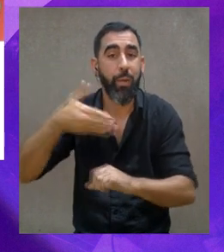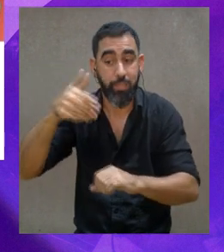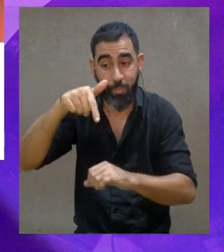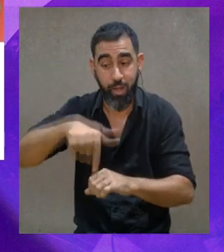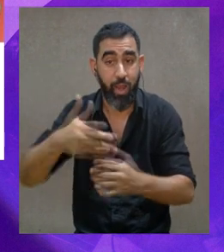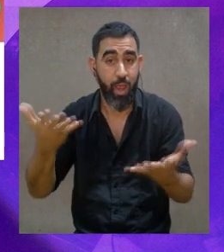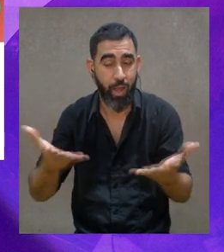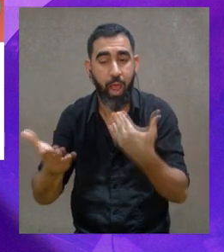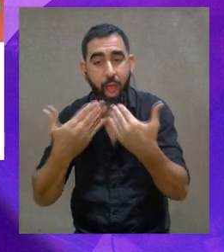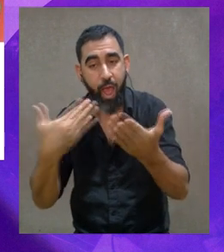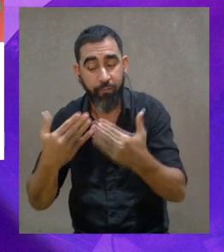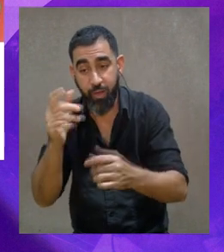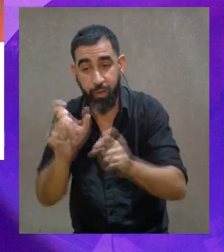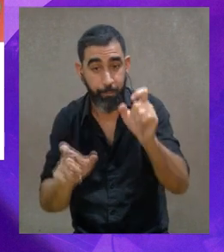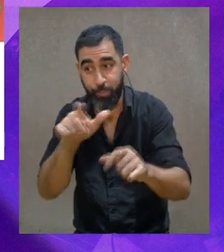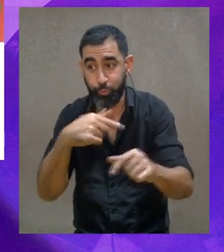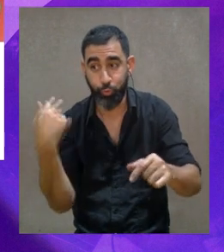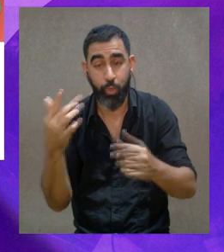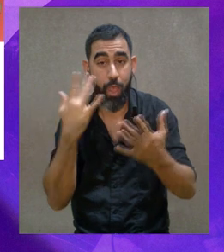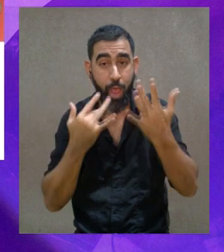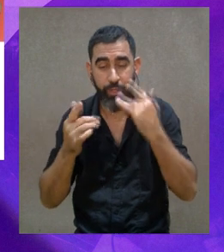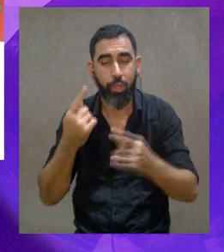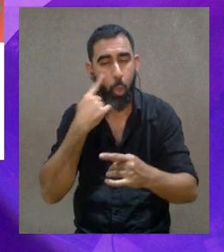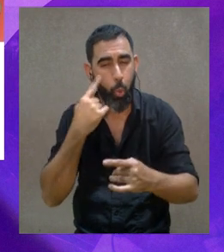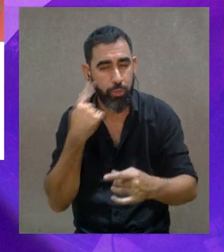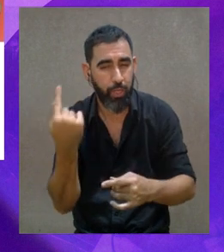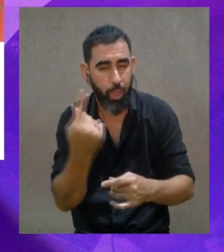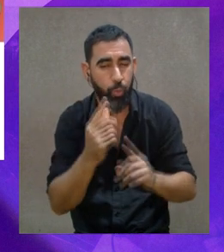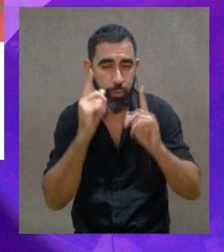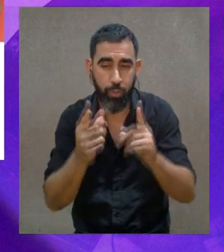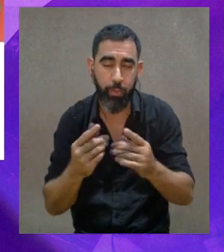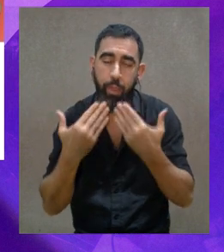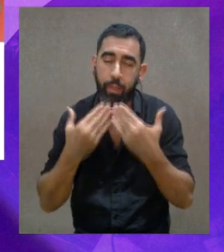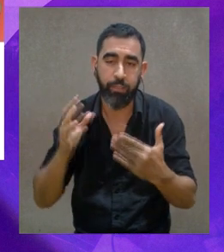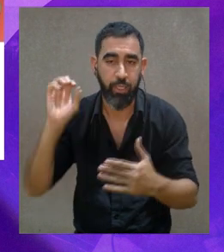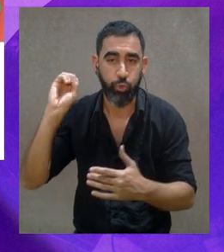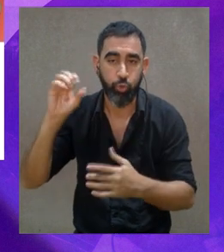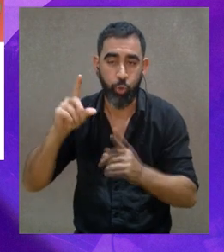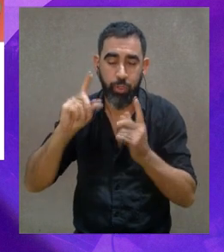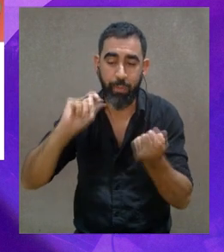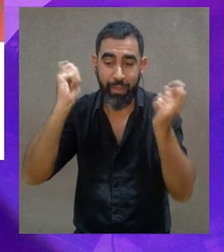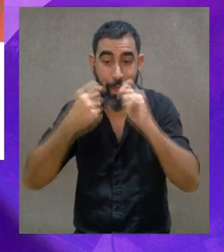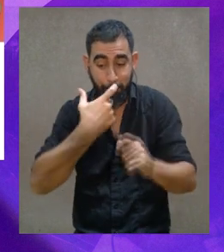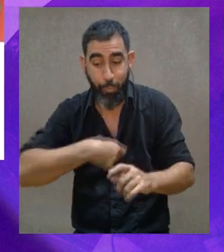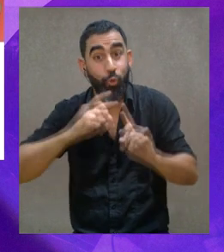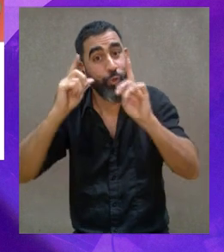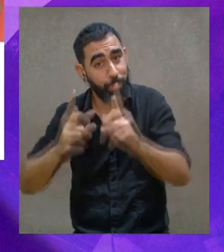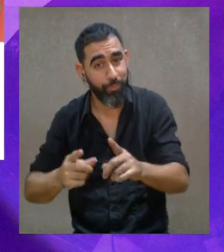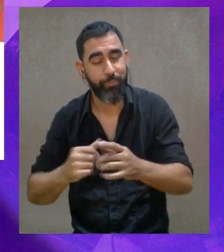muchísimas gracias placer estar con ustedes hasta la próxima y muchas gracias también por la invitación un gusto